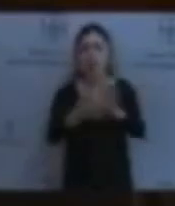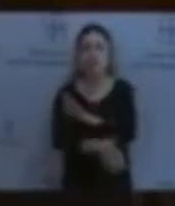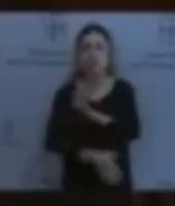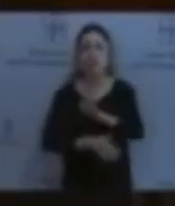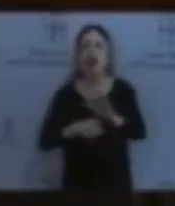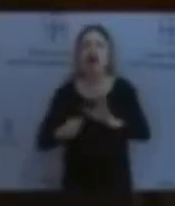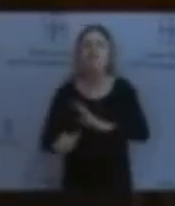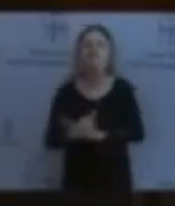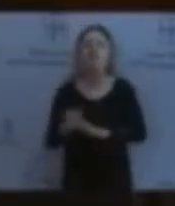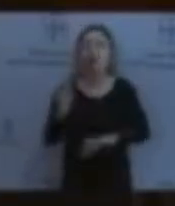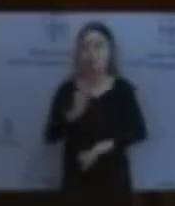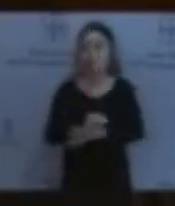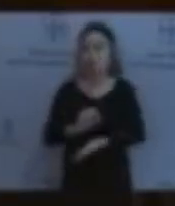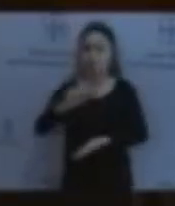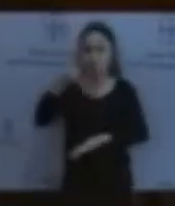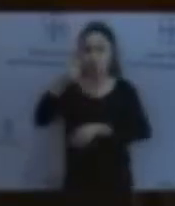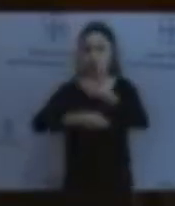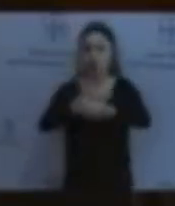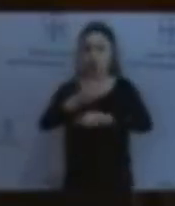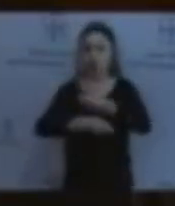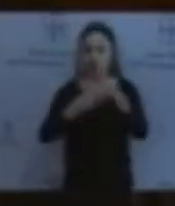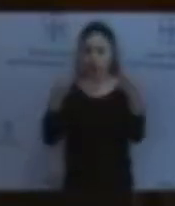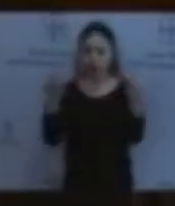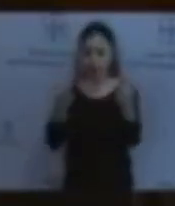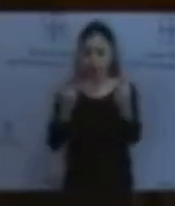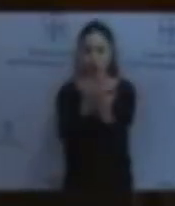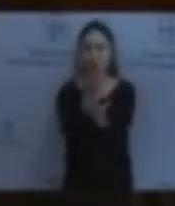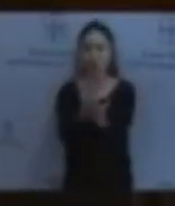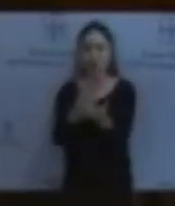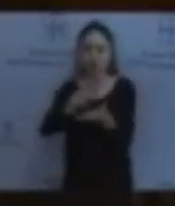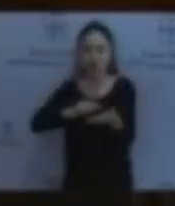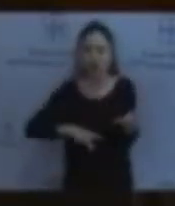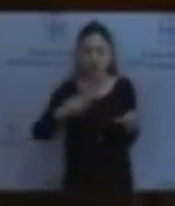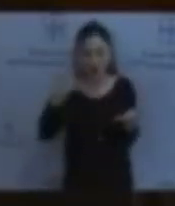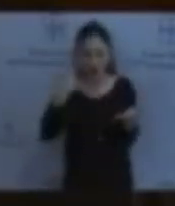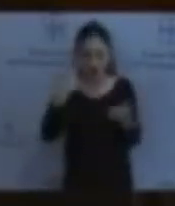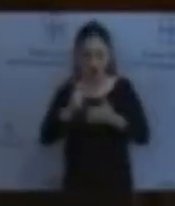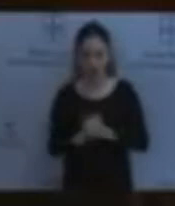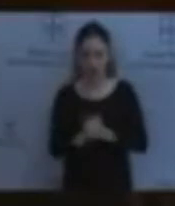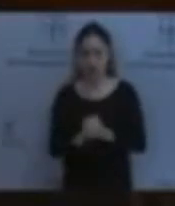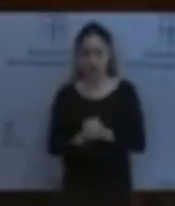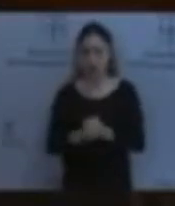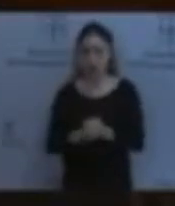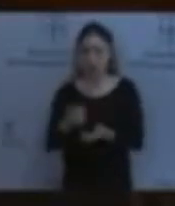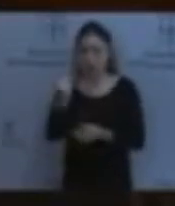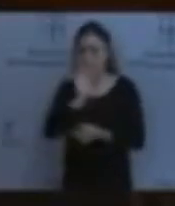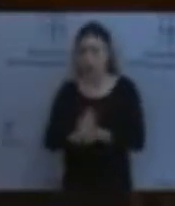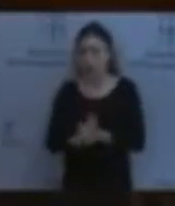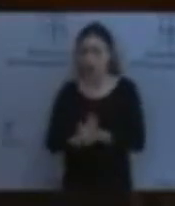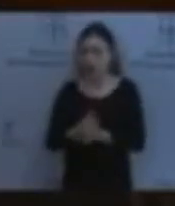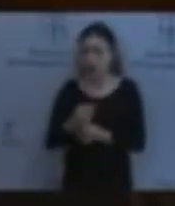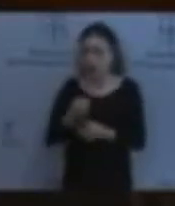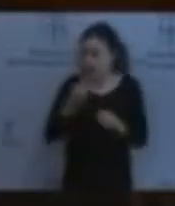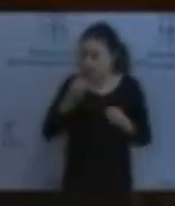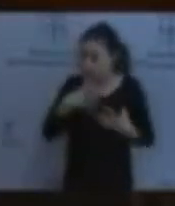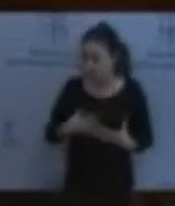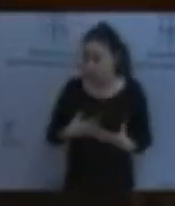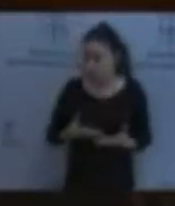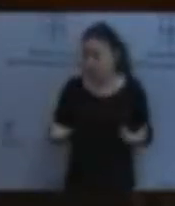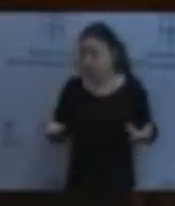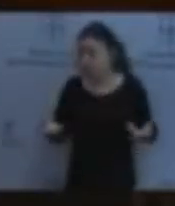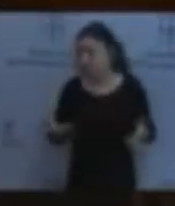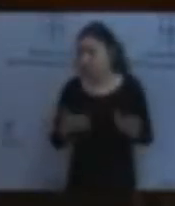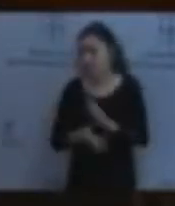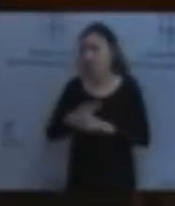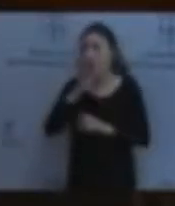ir a la propuesta. Casi hasta parecía honorable. Lástima que en la exposición de motivos Vox se desnude haciendo